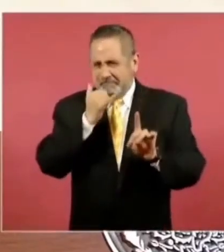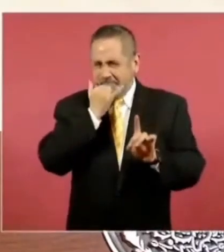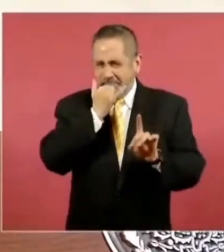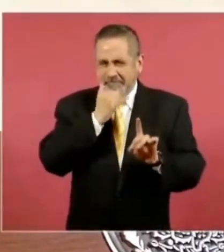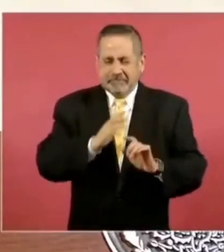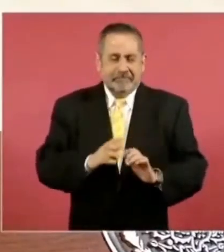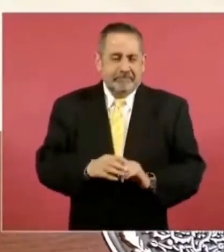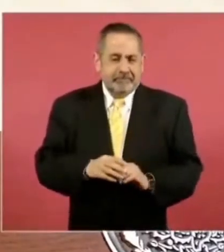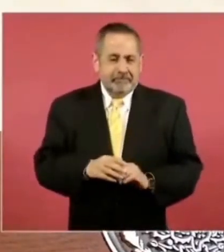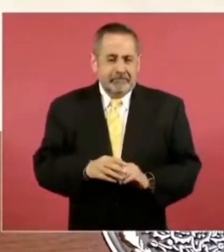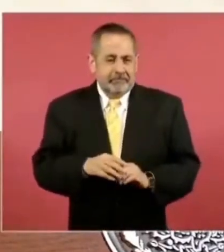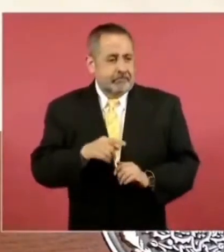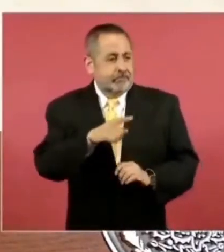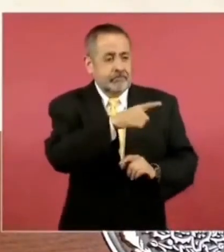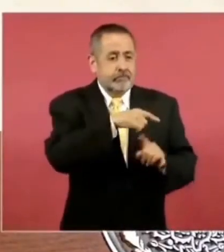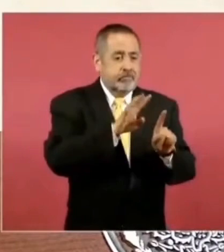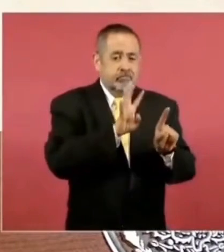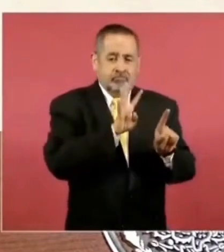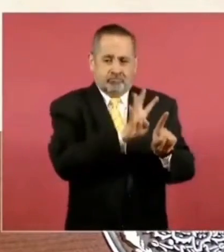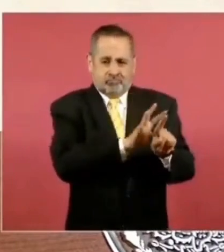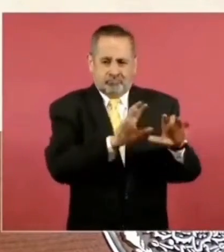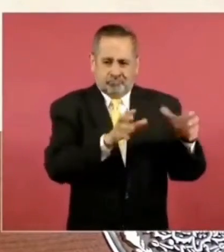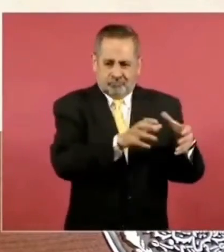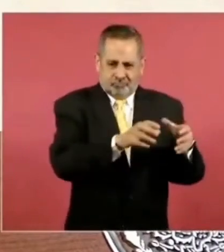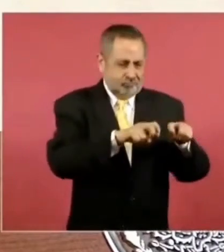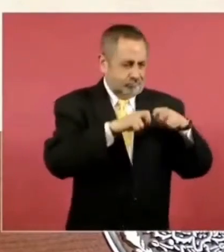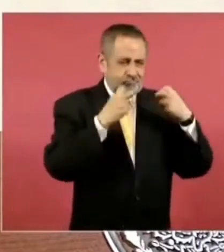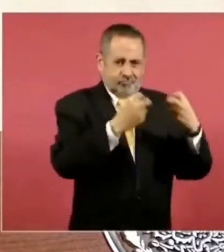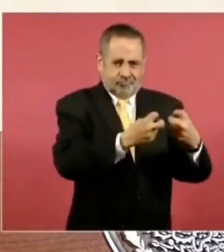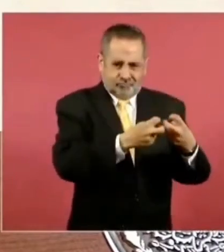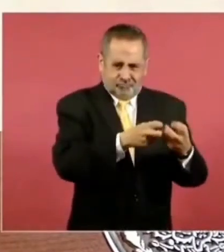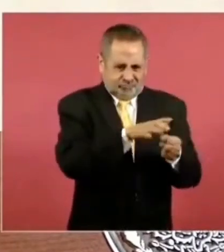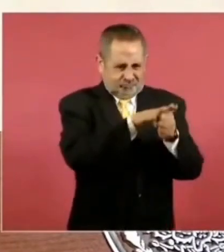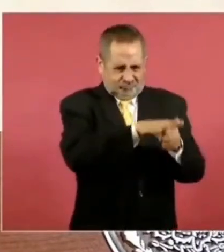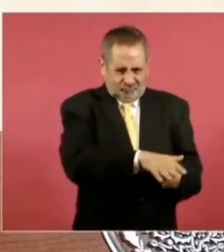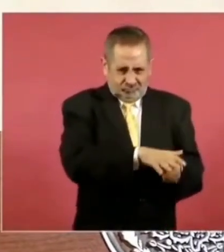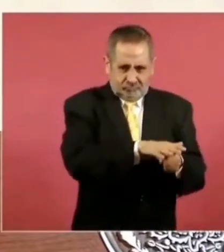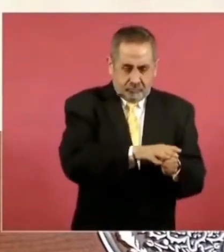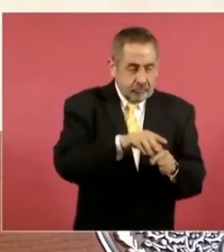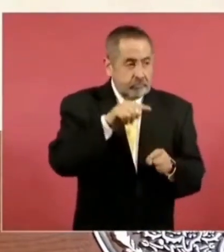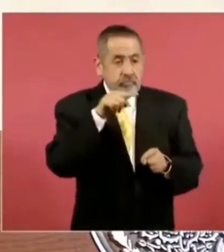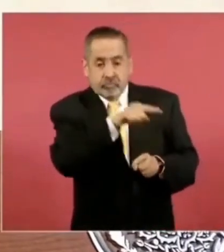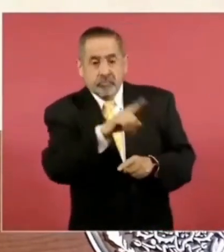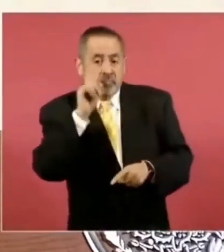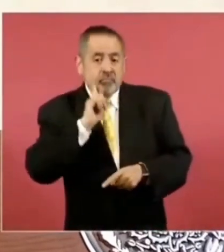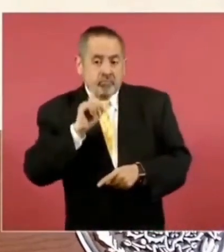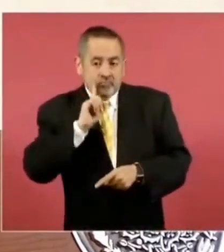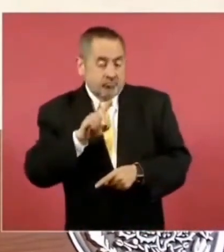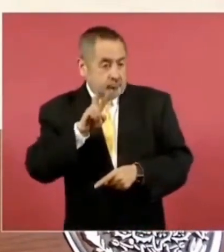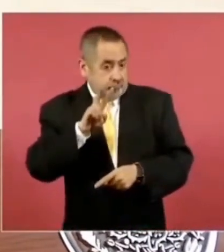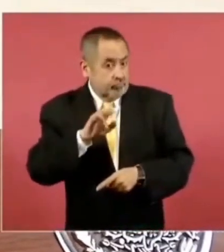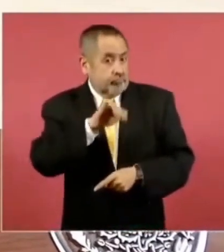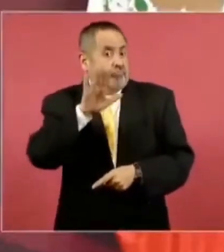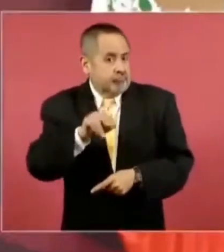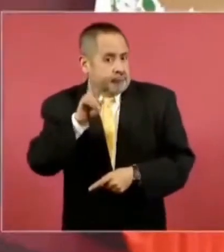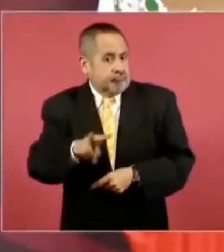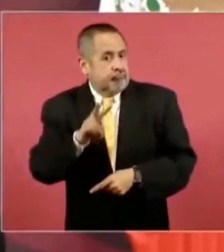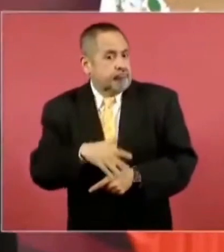la presionaron, si ella sí tiene esas intenciones o tenía esas intenciones